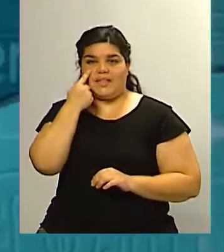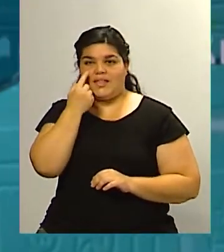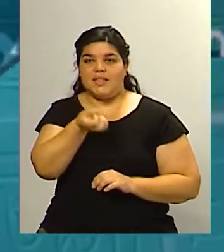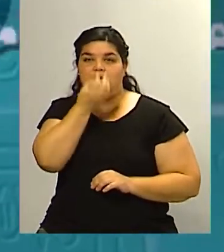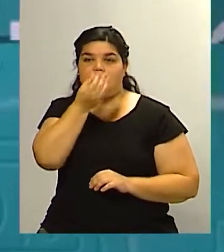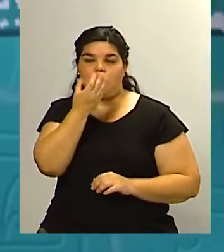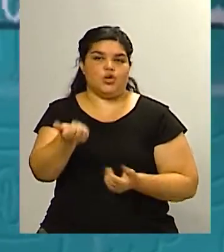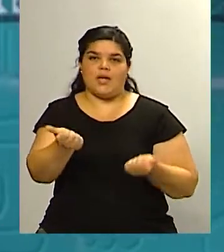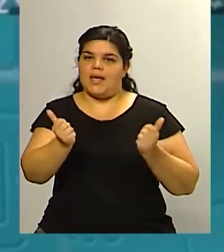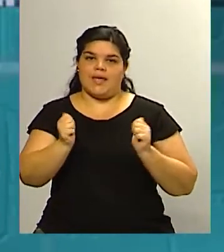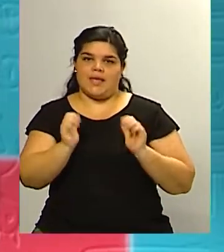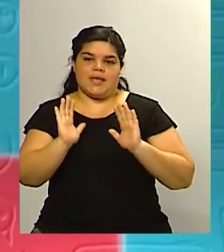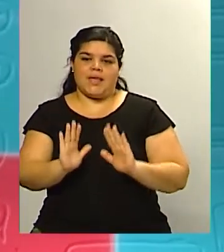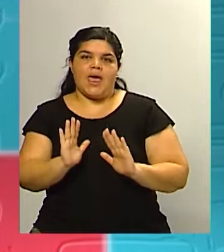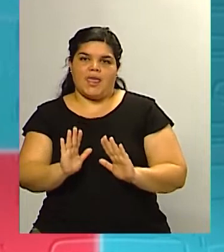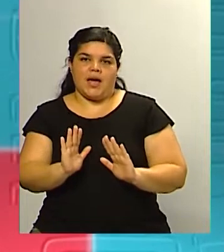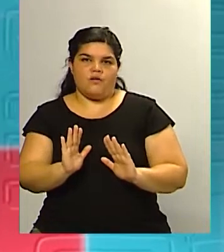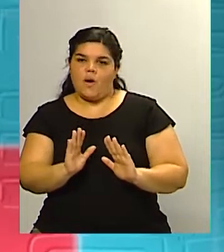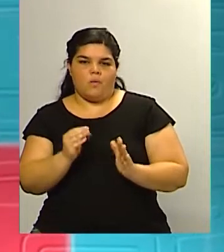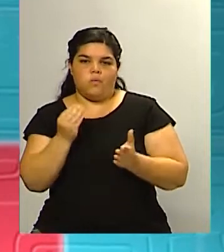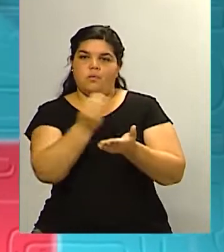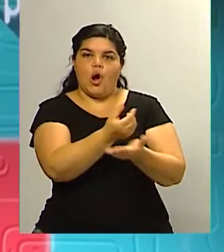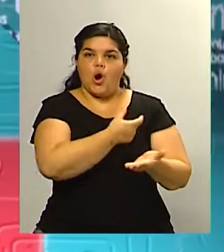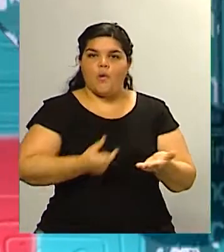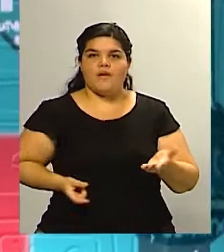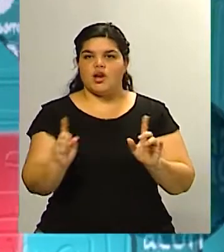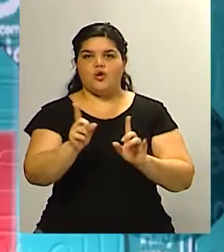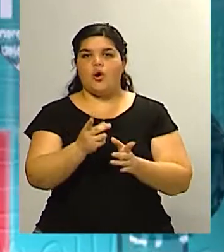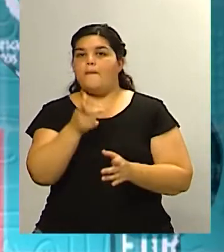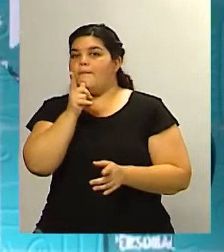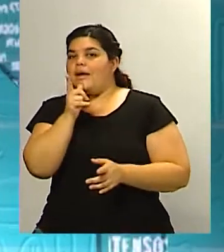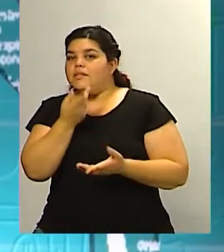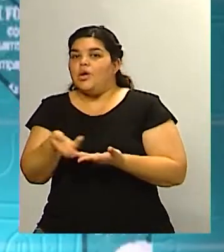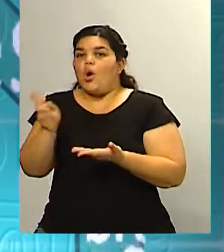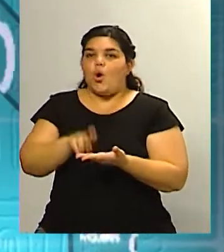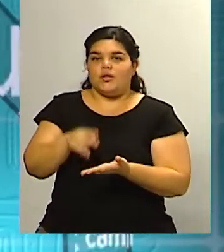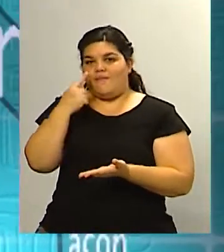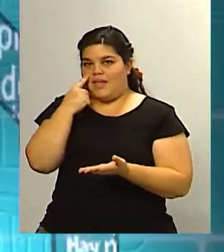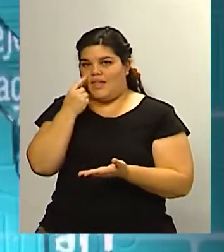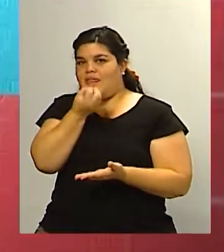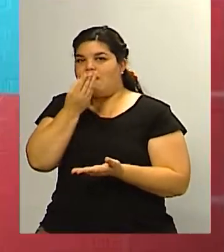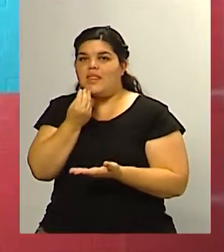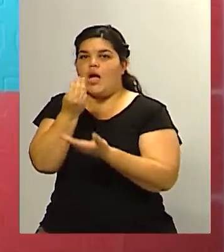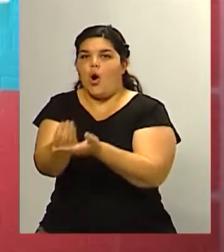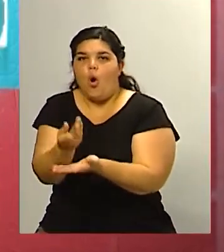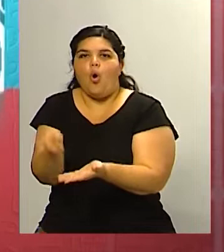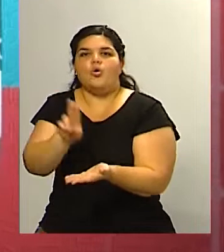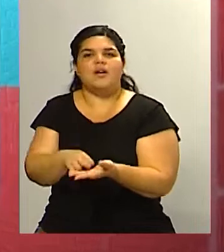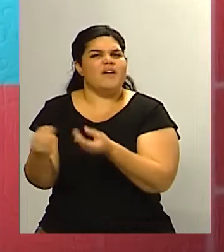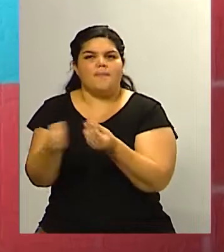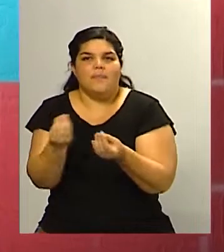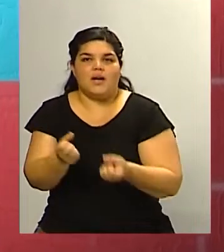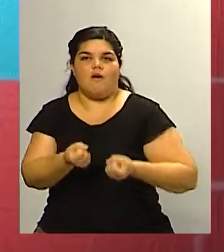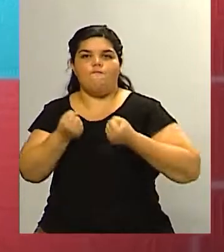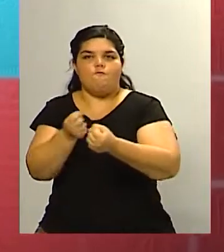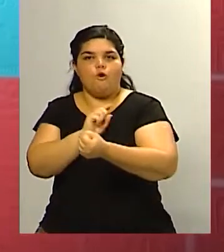quedarse porque existe esa posibilidad de obviamente de volver a ser candidata en su departamento para reforzar lo